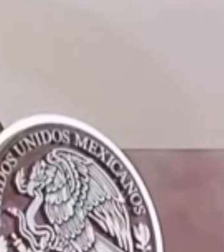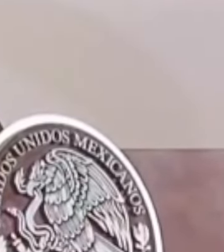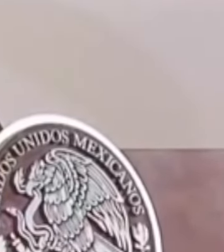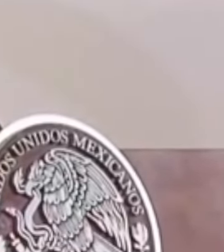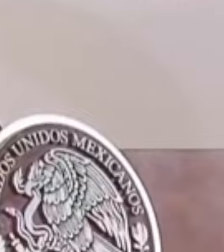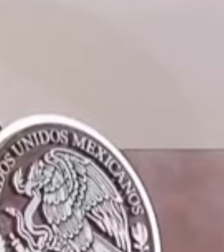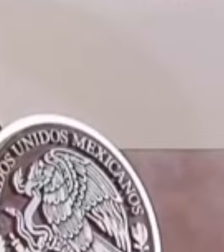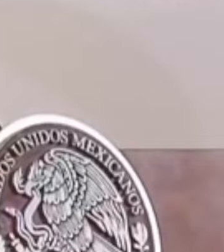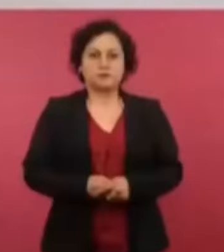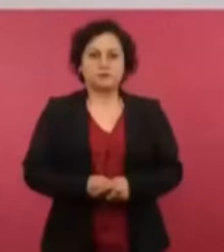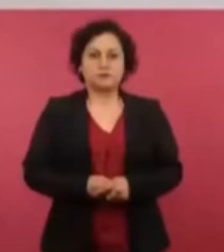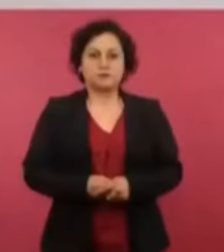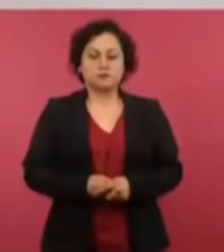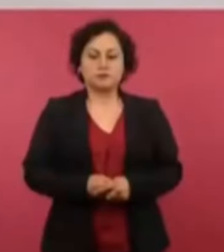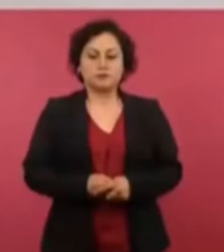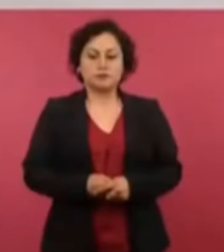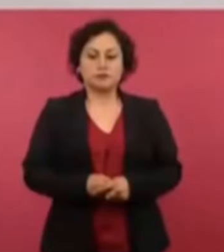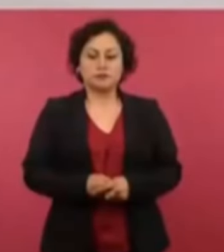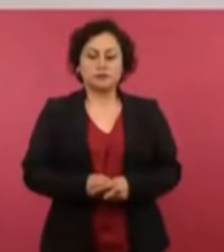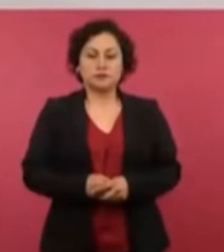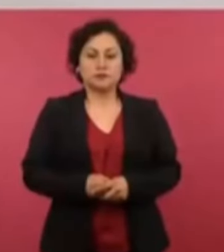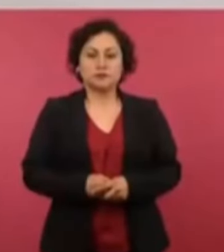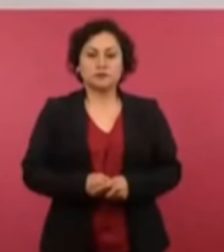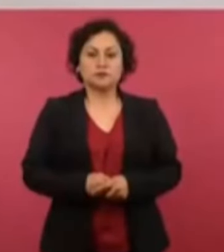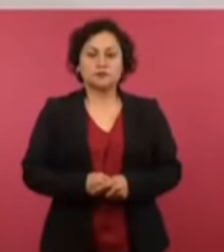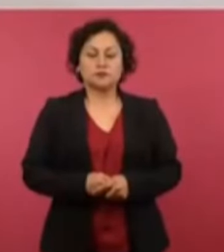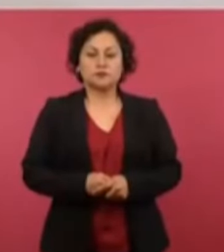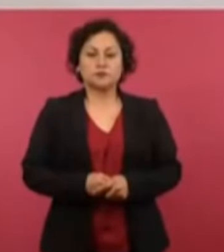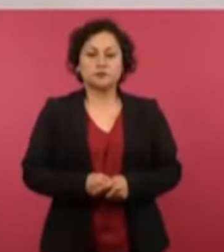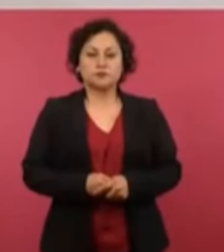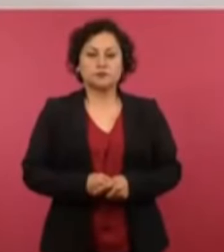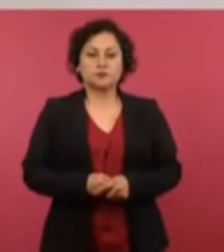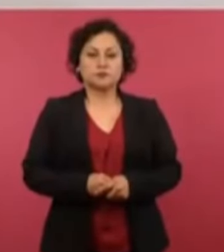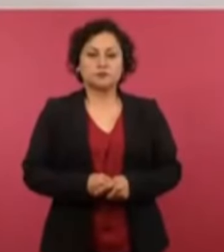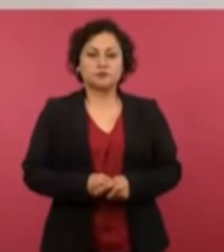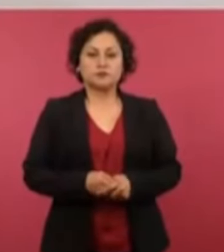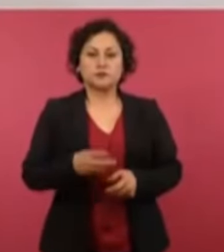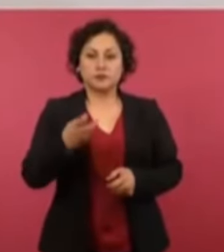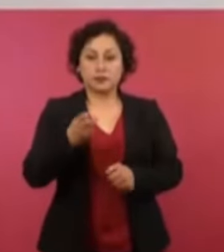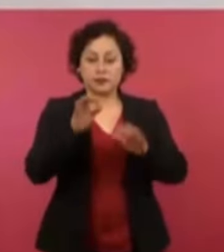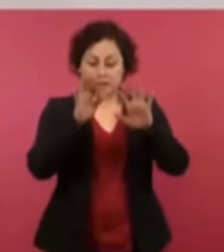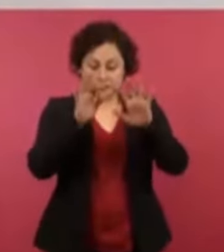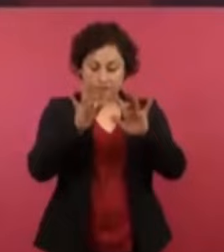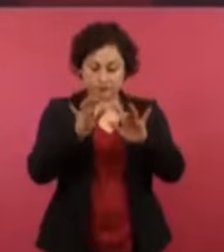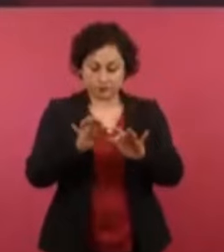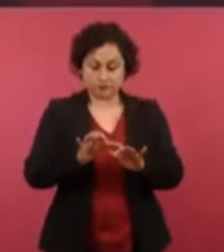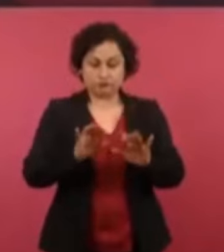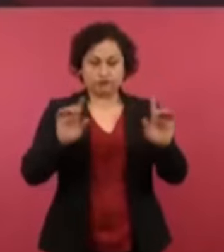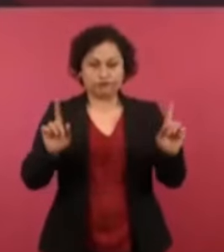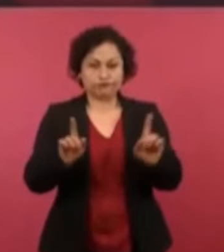el artículo a que la educación pública solo